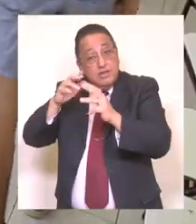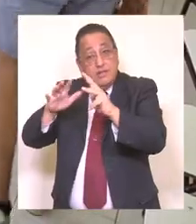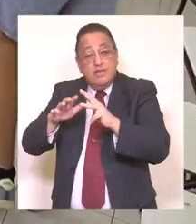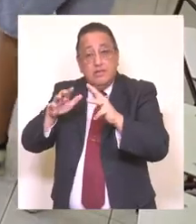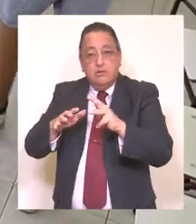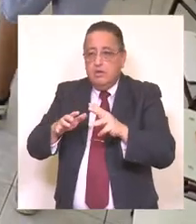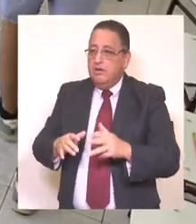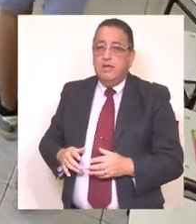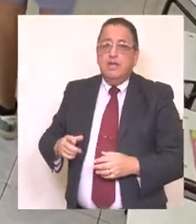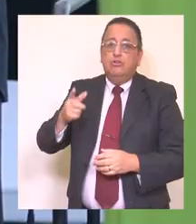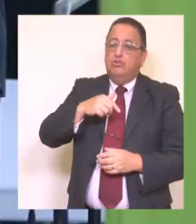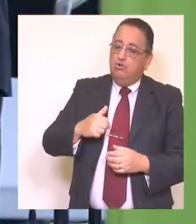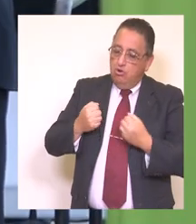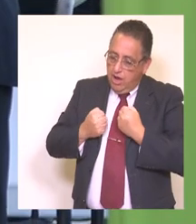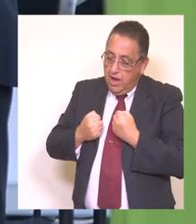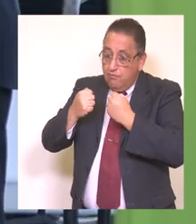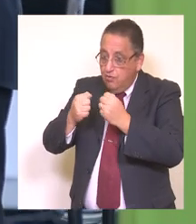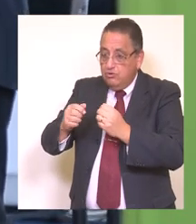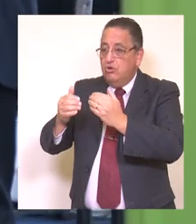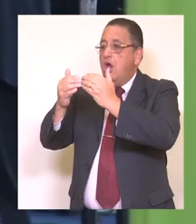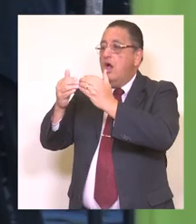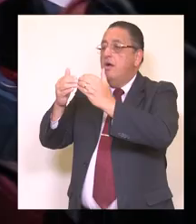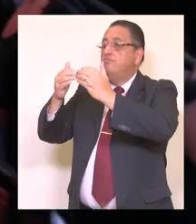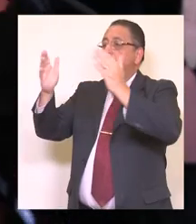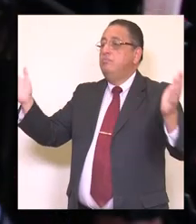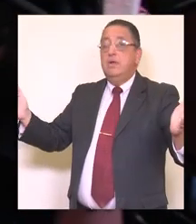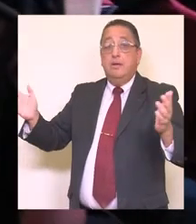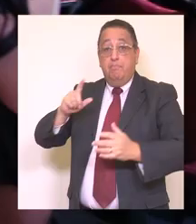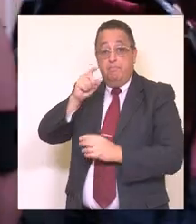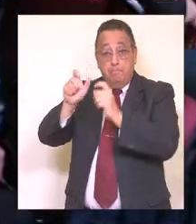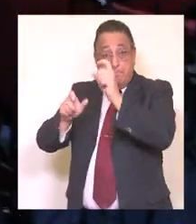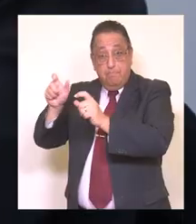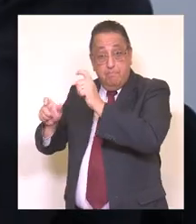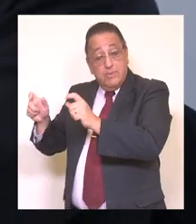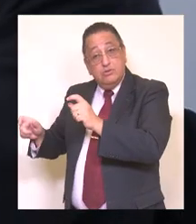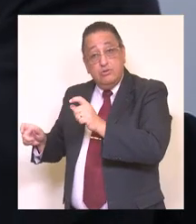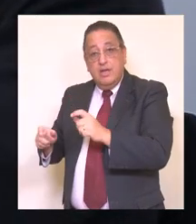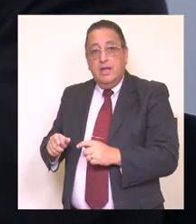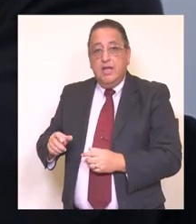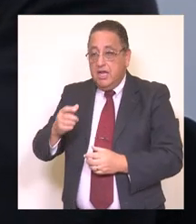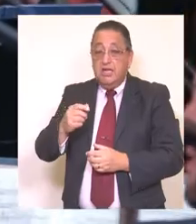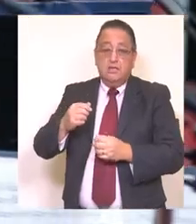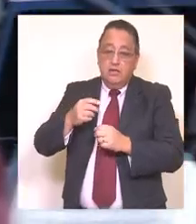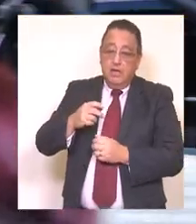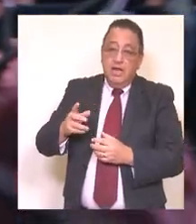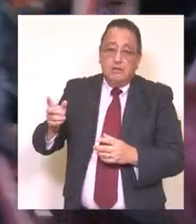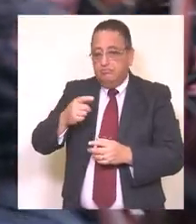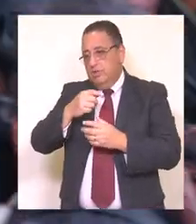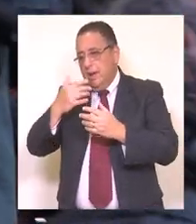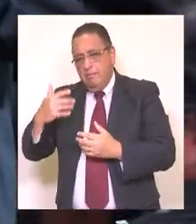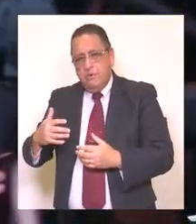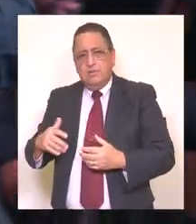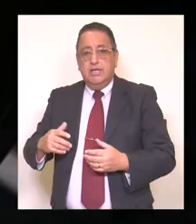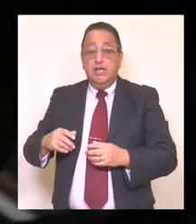para nuestros artistas locales y además pudimos disfrutar de la hermosa presentación de la Orquesta Sinfónica de la Universidad